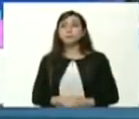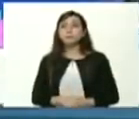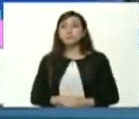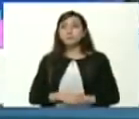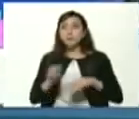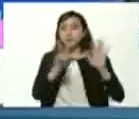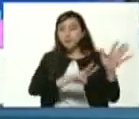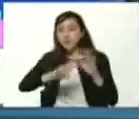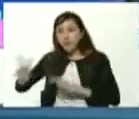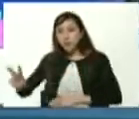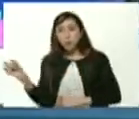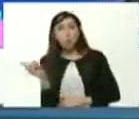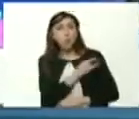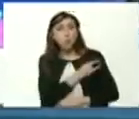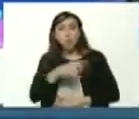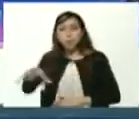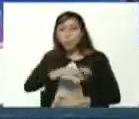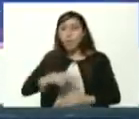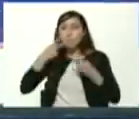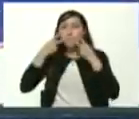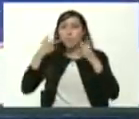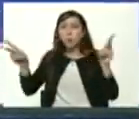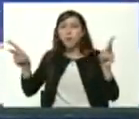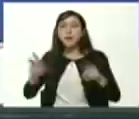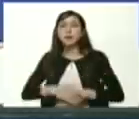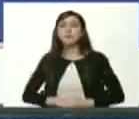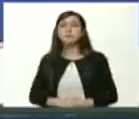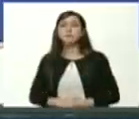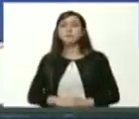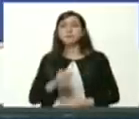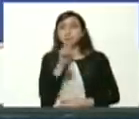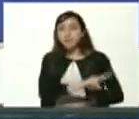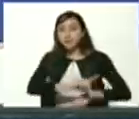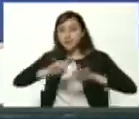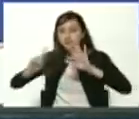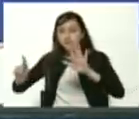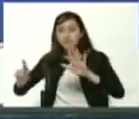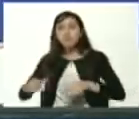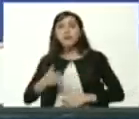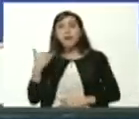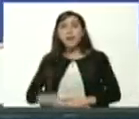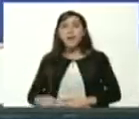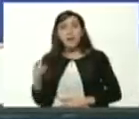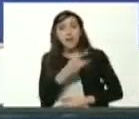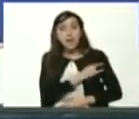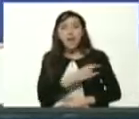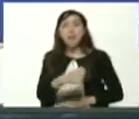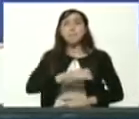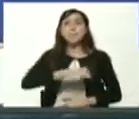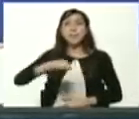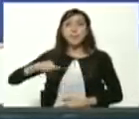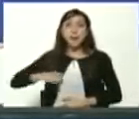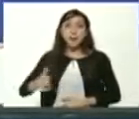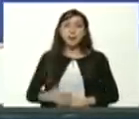72 universidades públicas 26 universidades de gestión privada